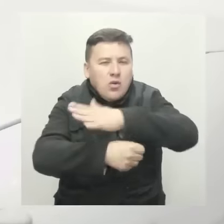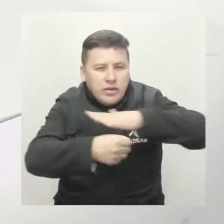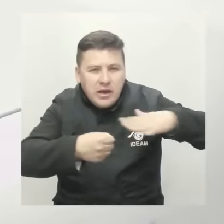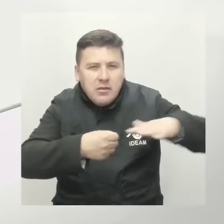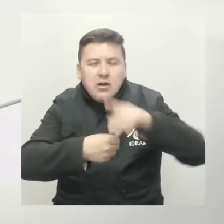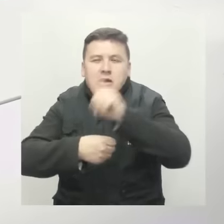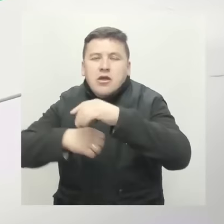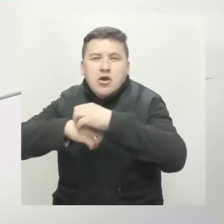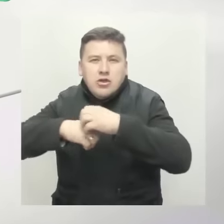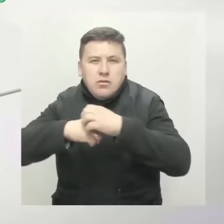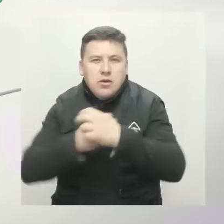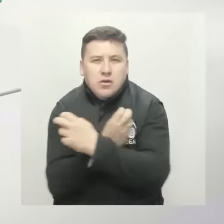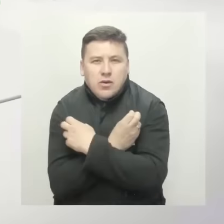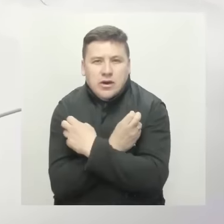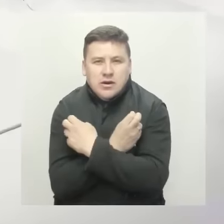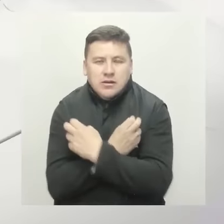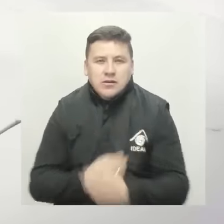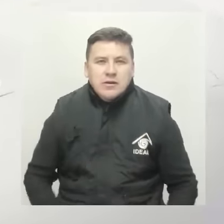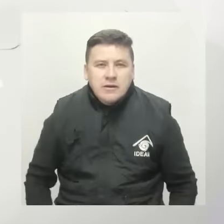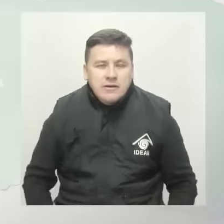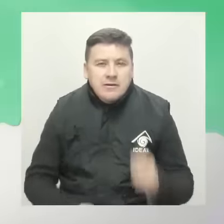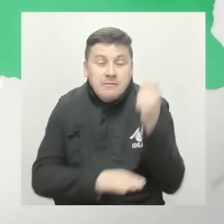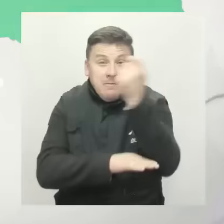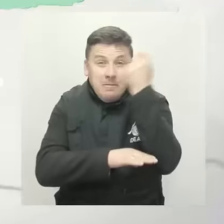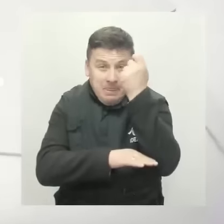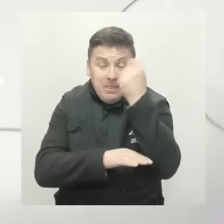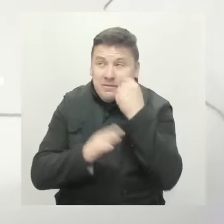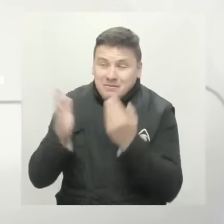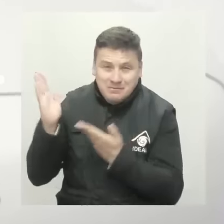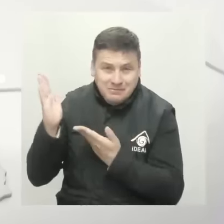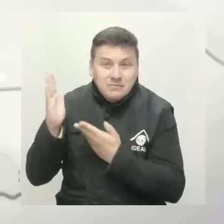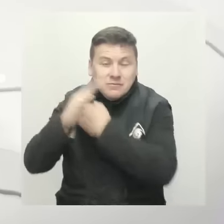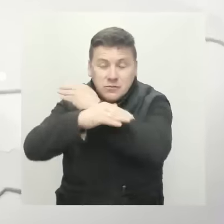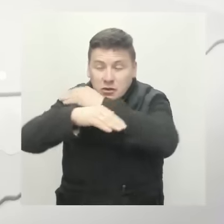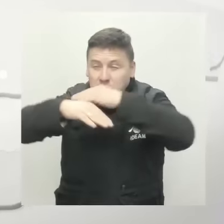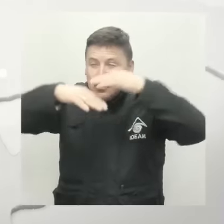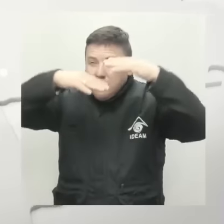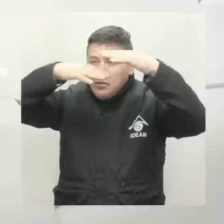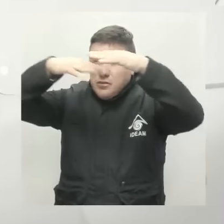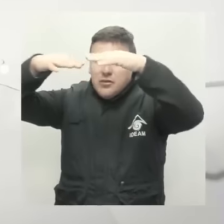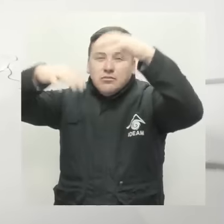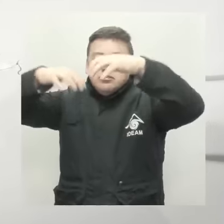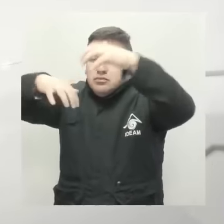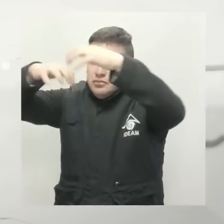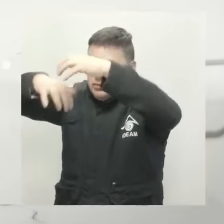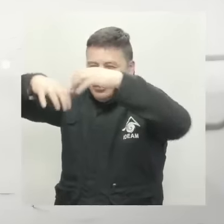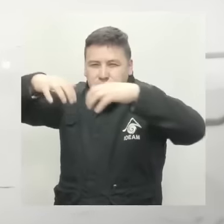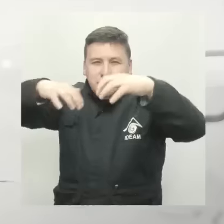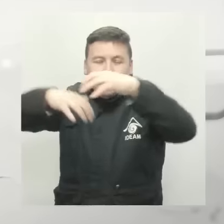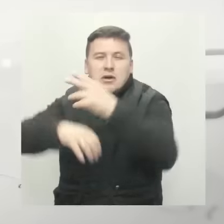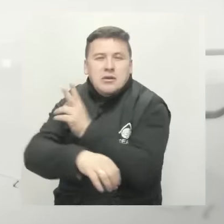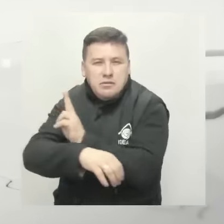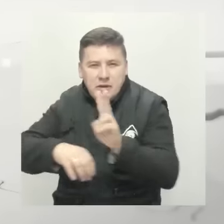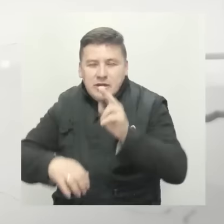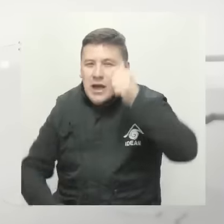también en el Tolima y en el Huila. Los llanos amanecen con una mañana nublada, acompañada de lluvias en sectores del oriente de Bichada,